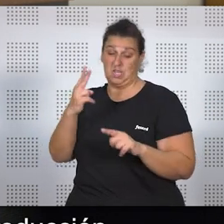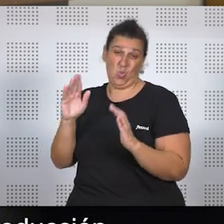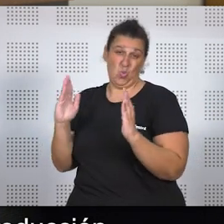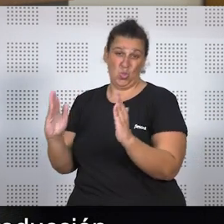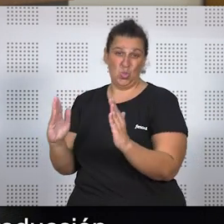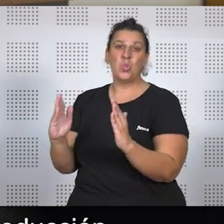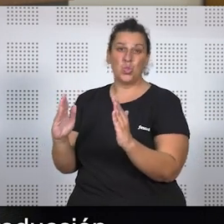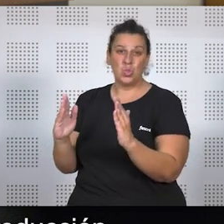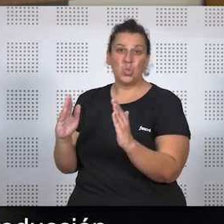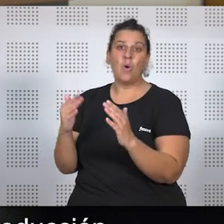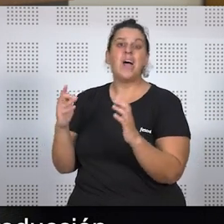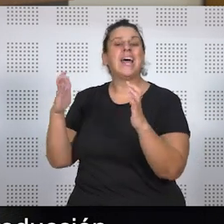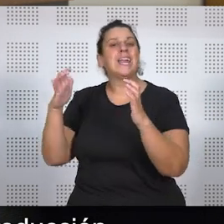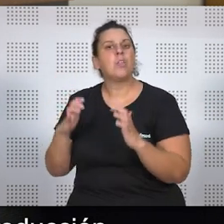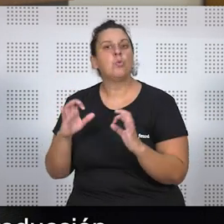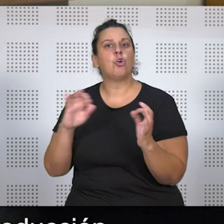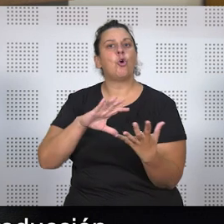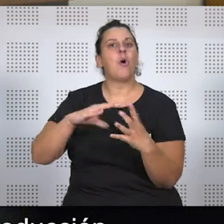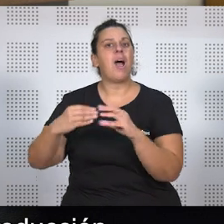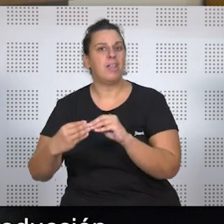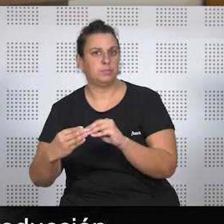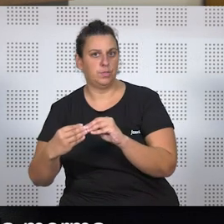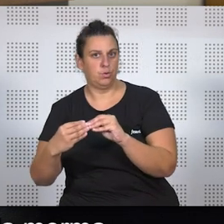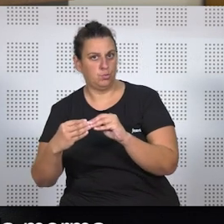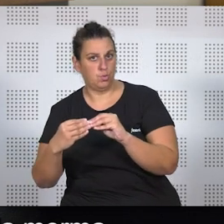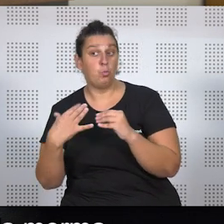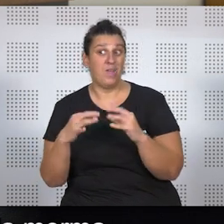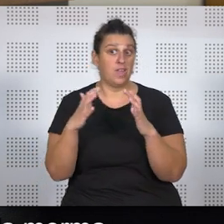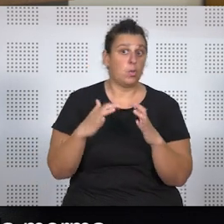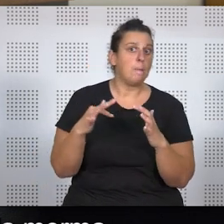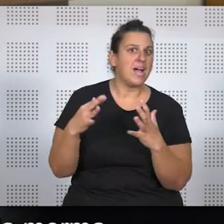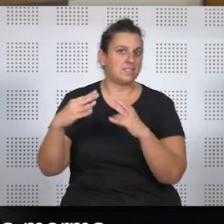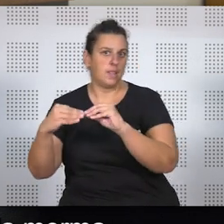lleva a cabo es una reducción o una adaptación, y o una adaptación, perdón. Entonces,